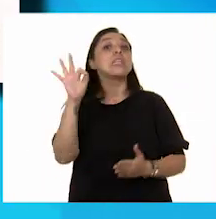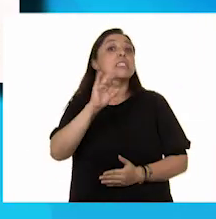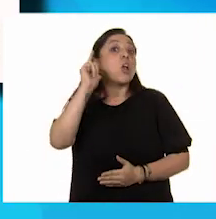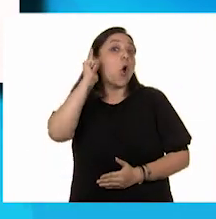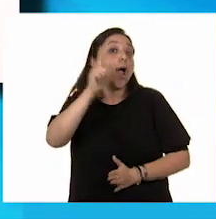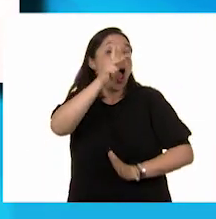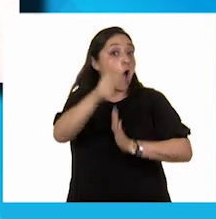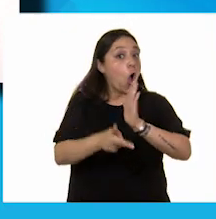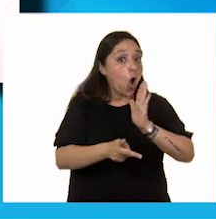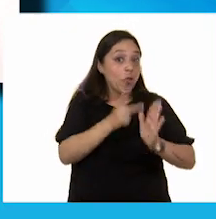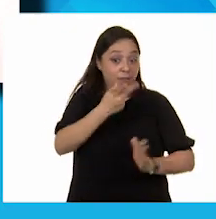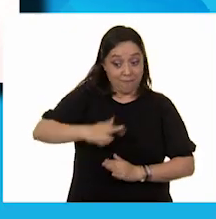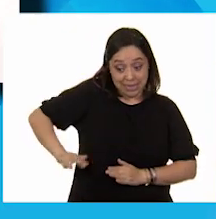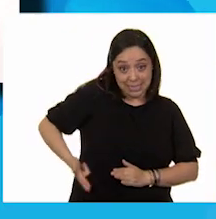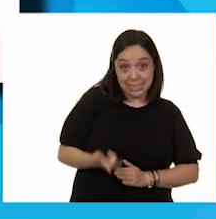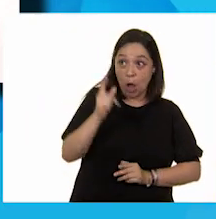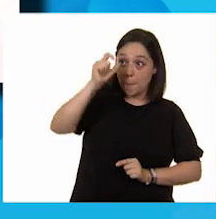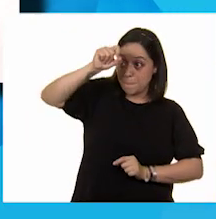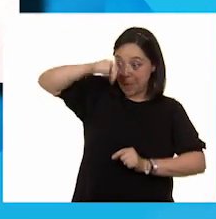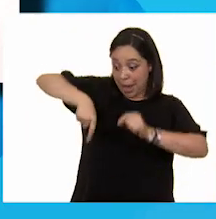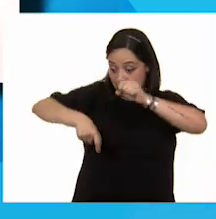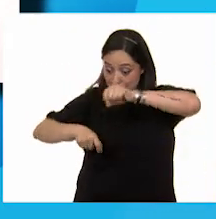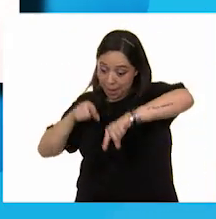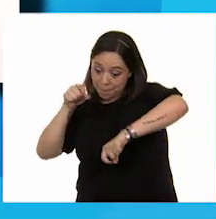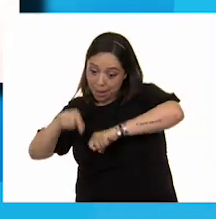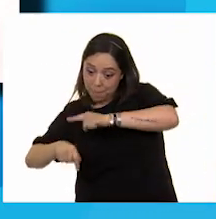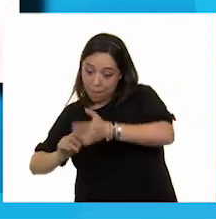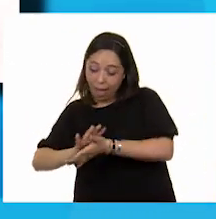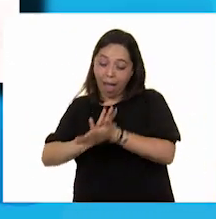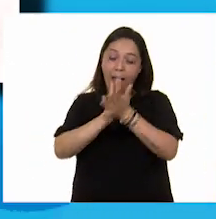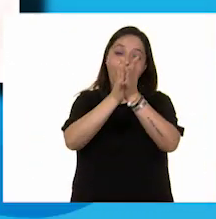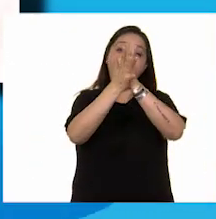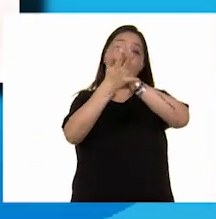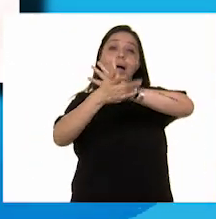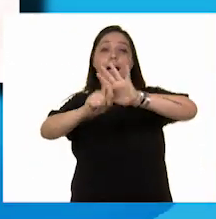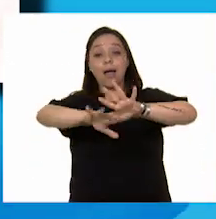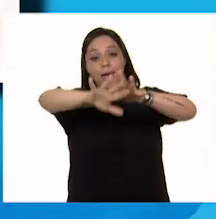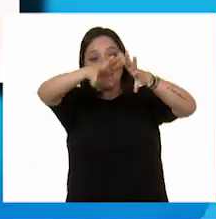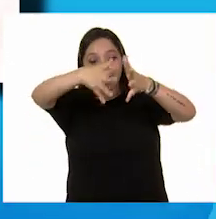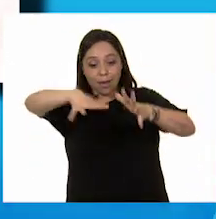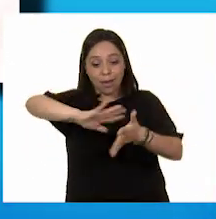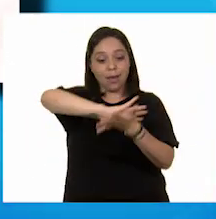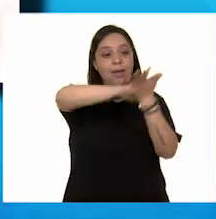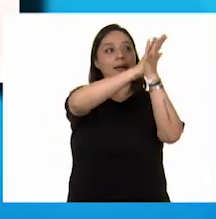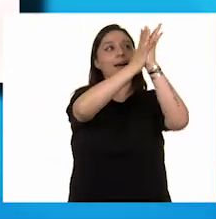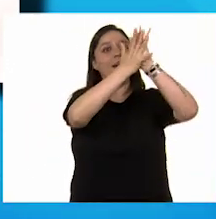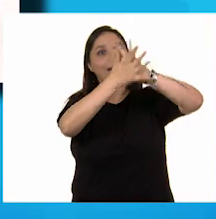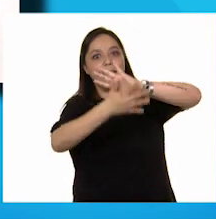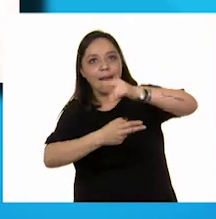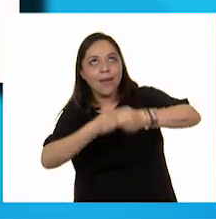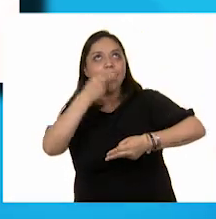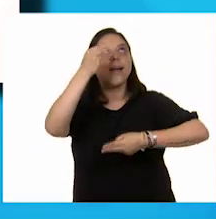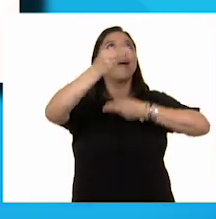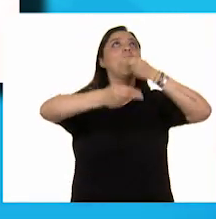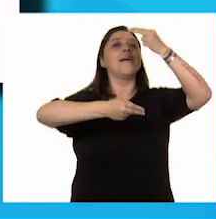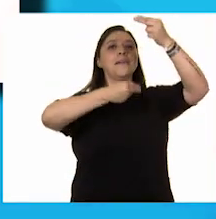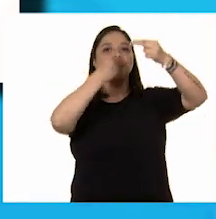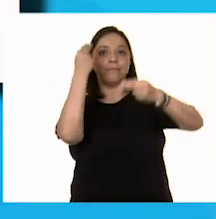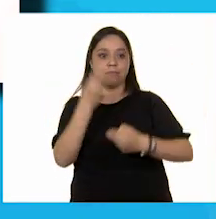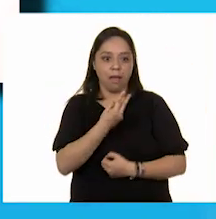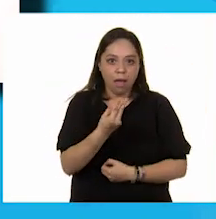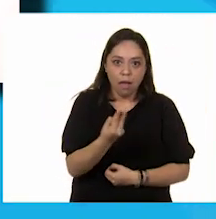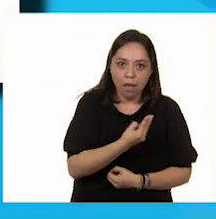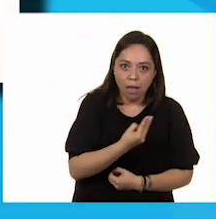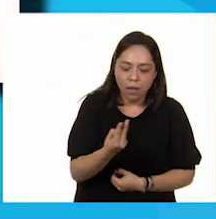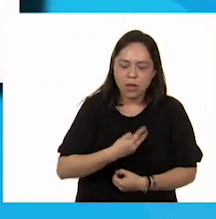ríos y correr nuevamente hasta llegar al mar para volvernos a evaporar. Gotero y Rocío quedaron